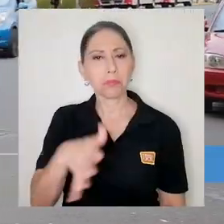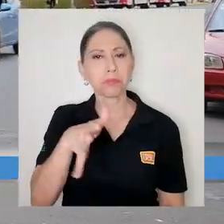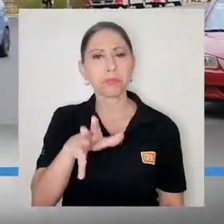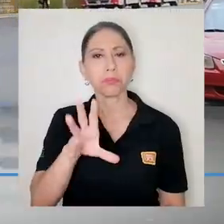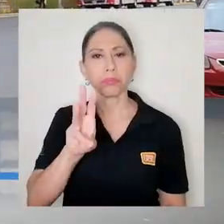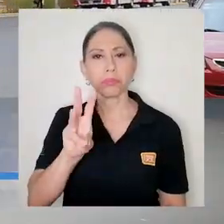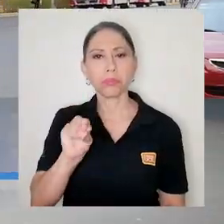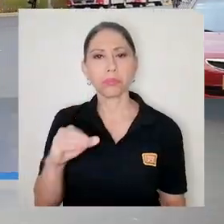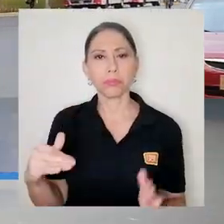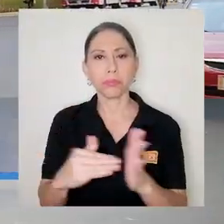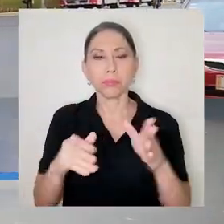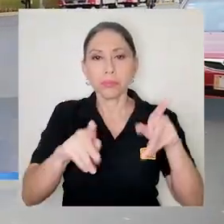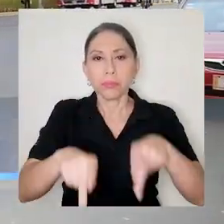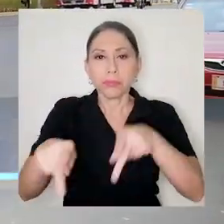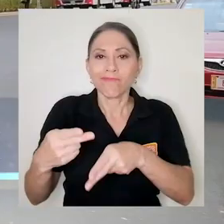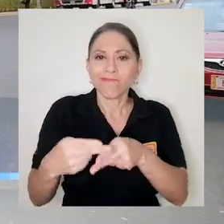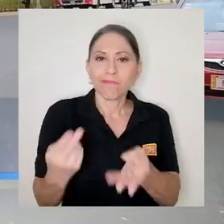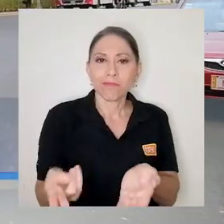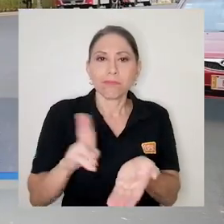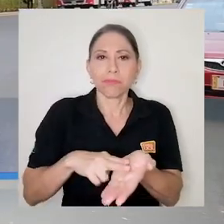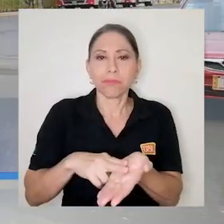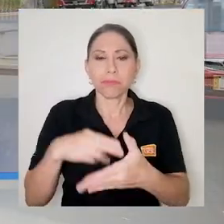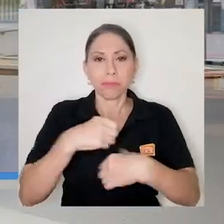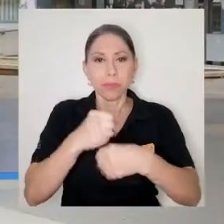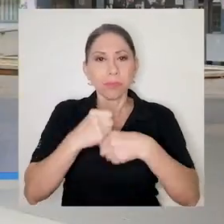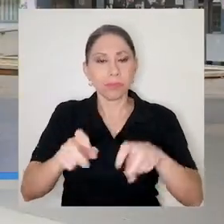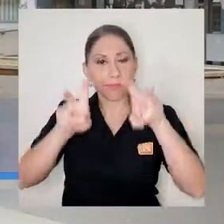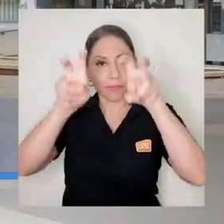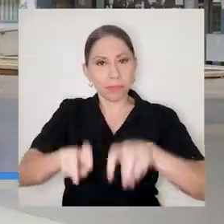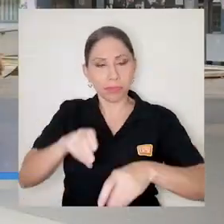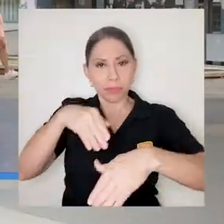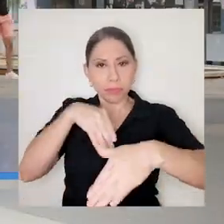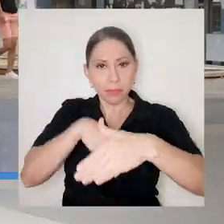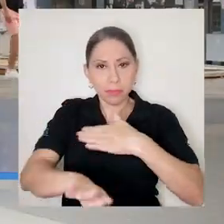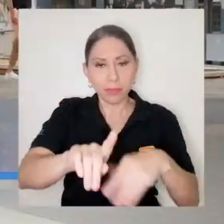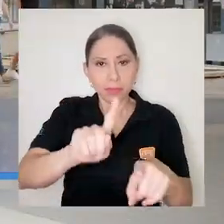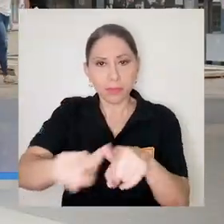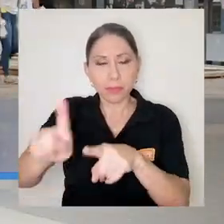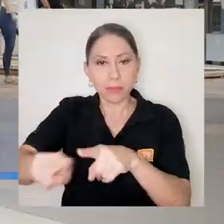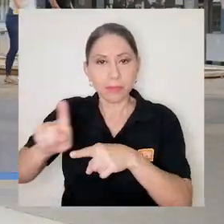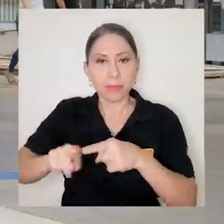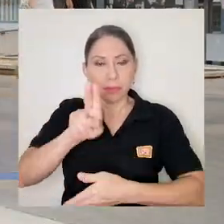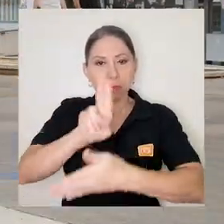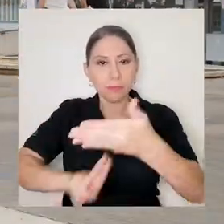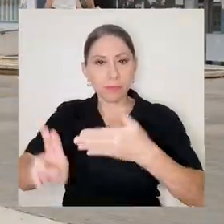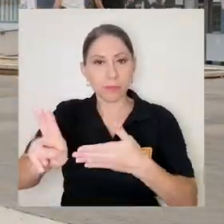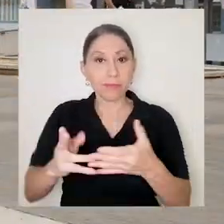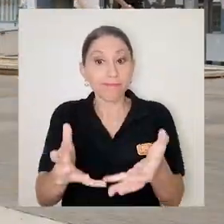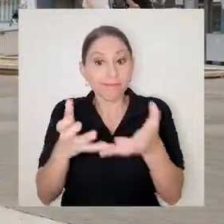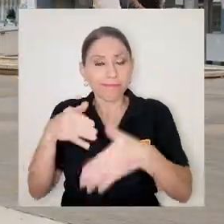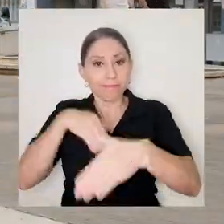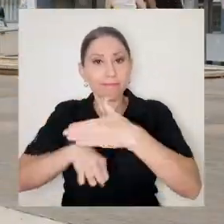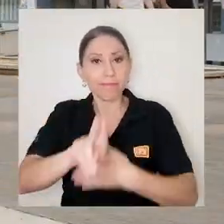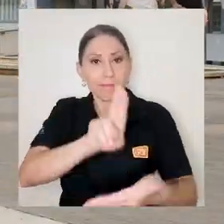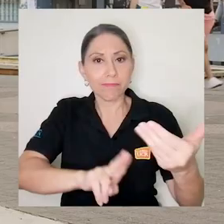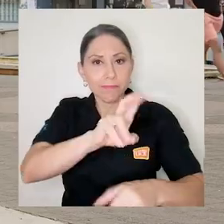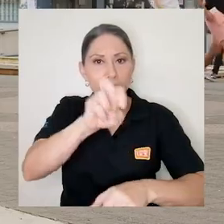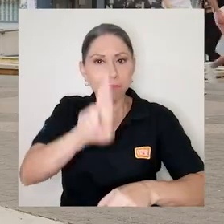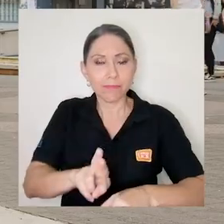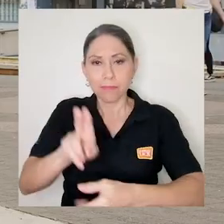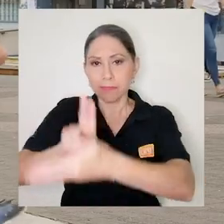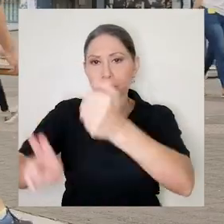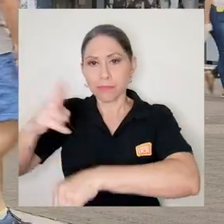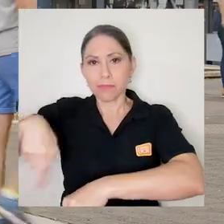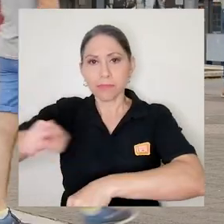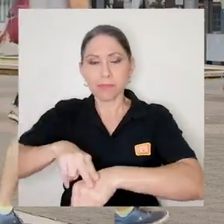Unas 60.000 personas se han inscrito para presentar la prueba de aptitud académica buscando su ingreso a la Universidad de Costa Rica y a la